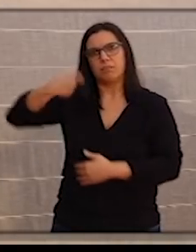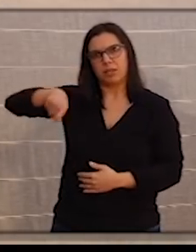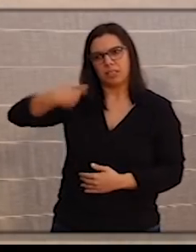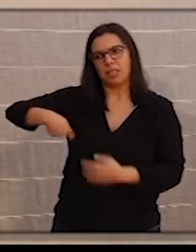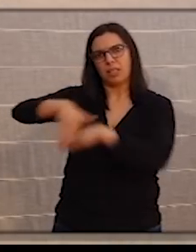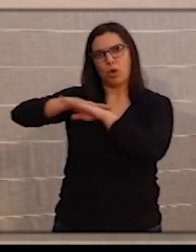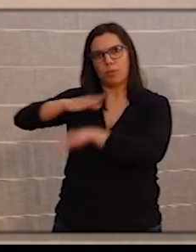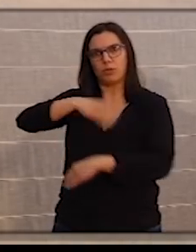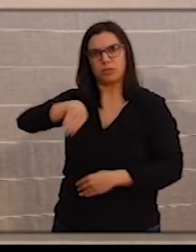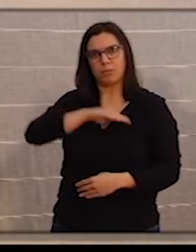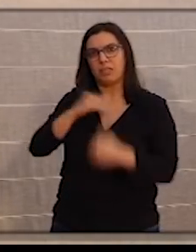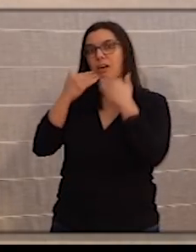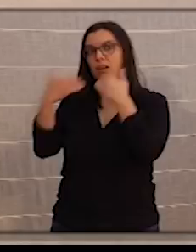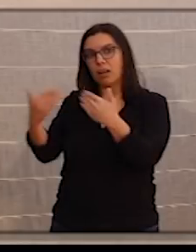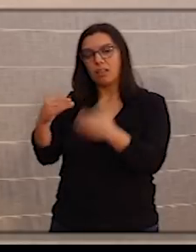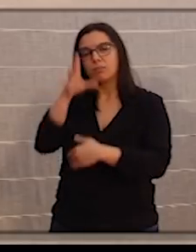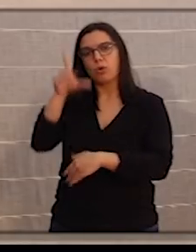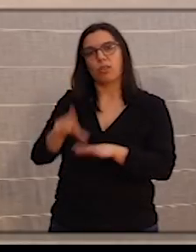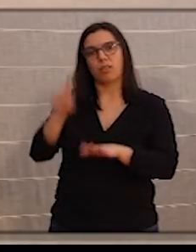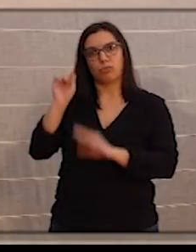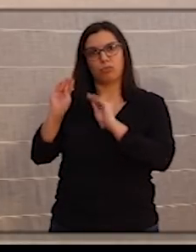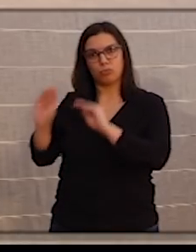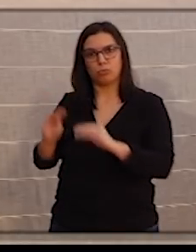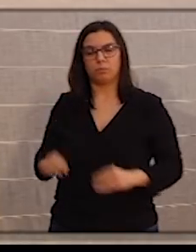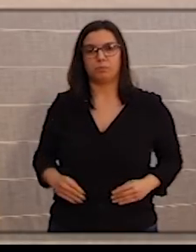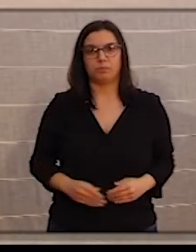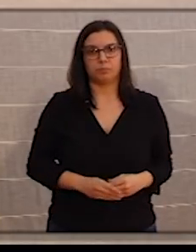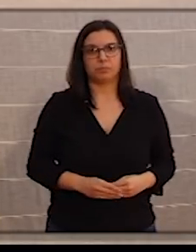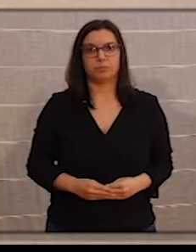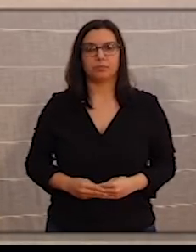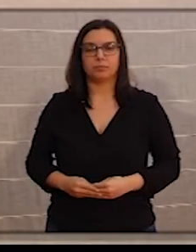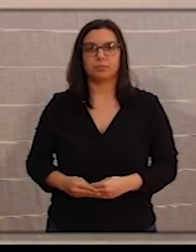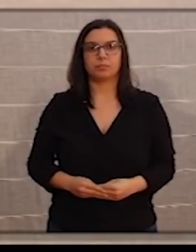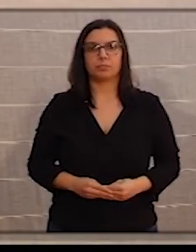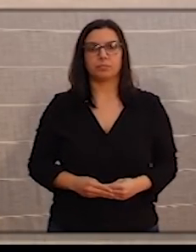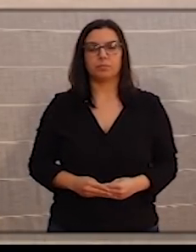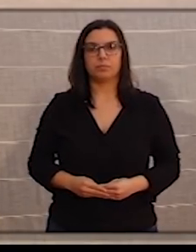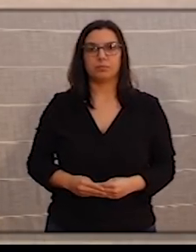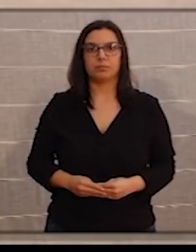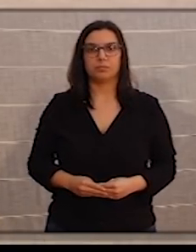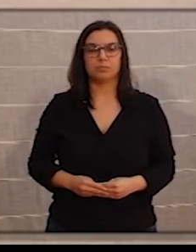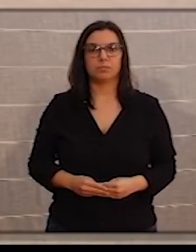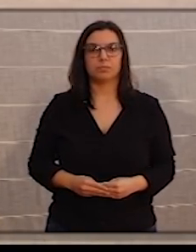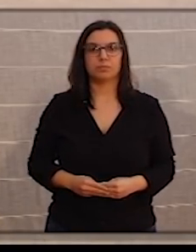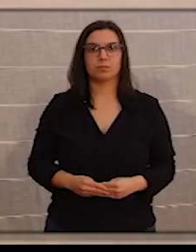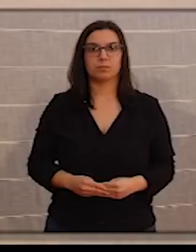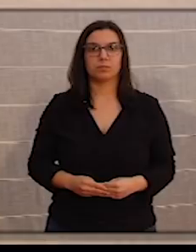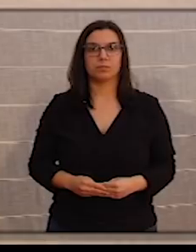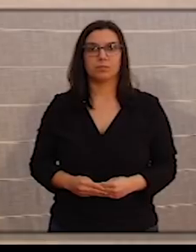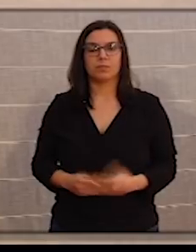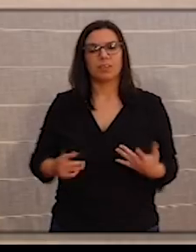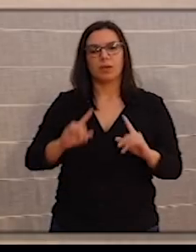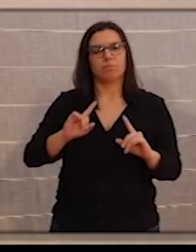y al Gobierno de España esta decisión. Estas, desde luego, son las primeras